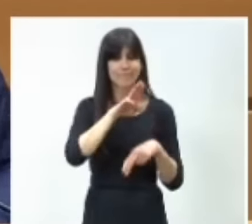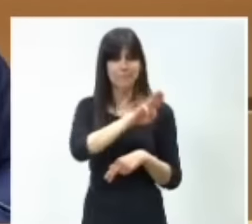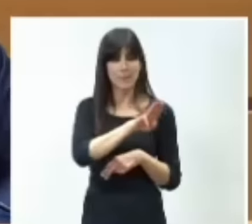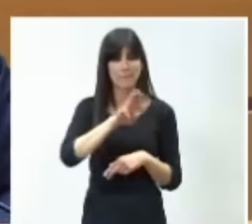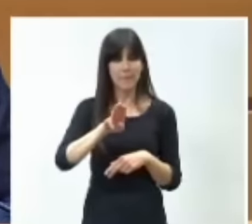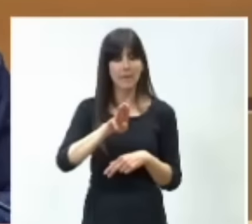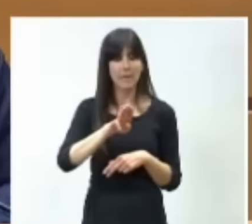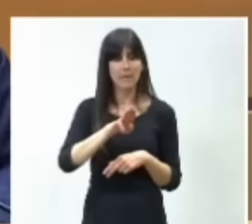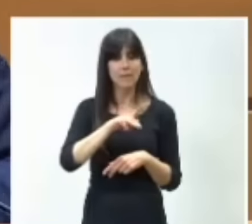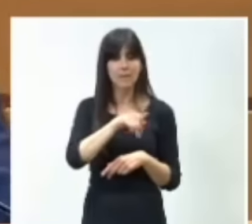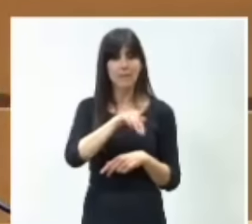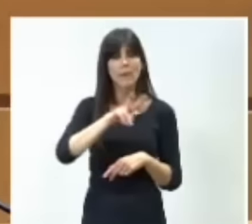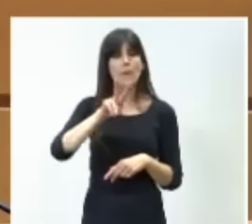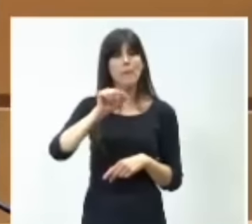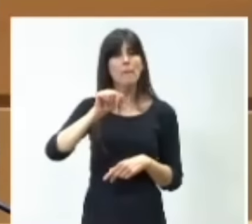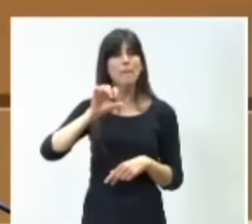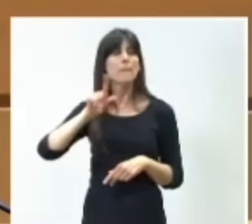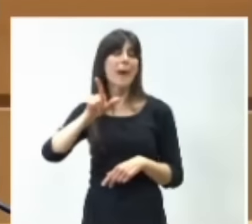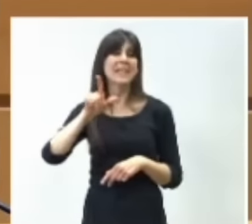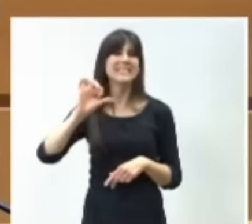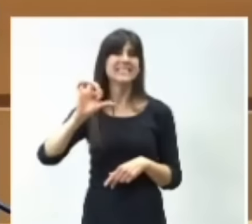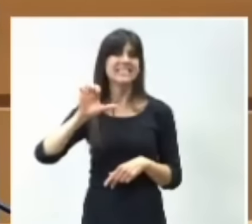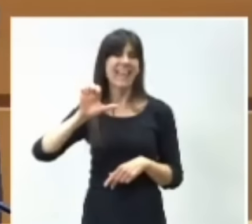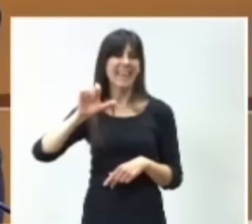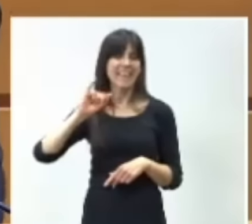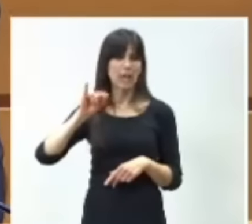senador Balseiro Oro. Tiene la palabra, señoría.